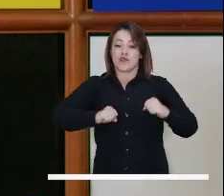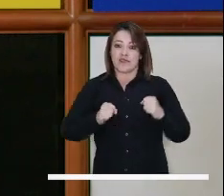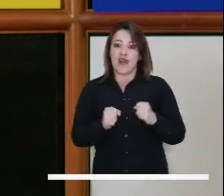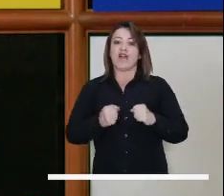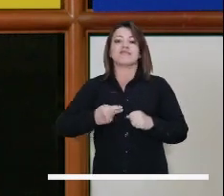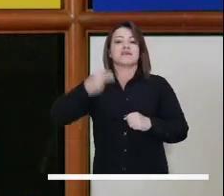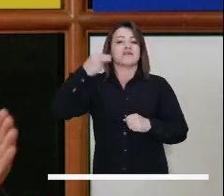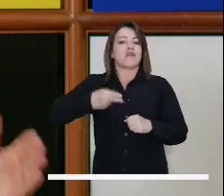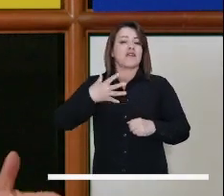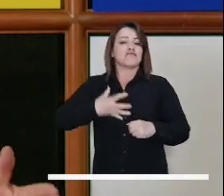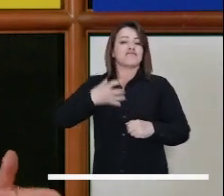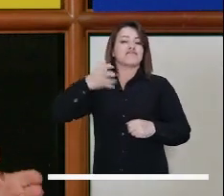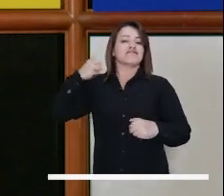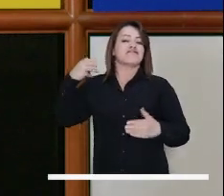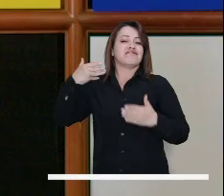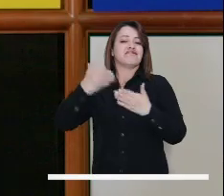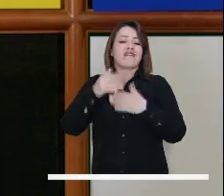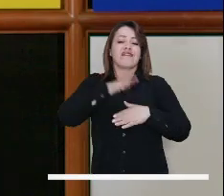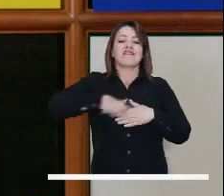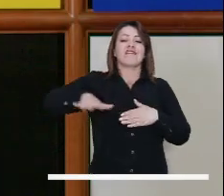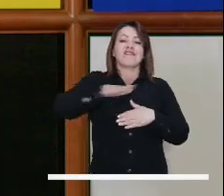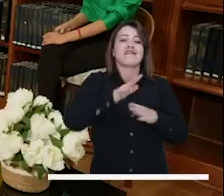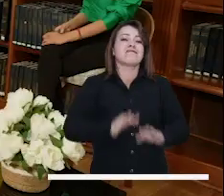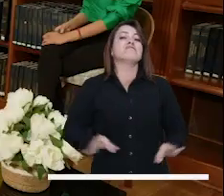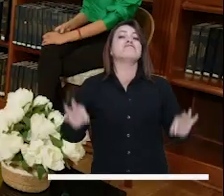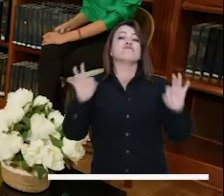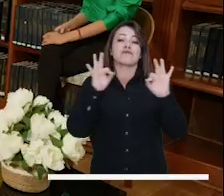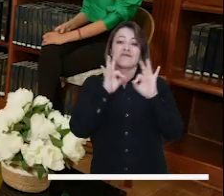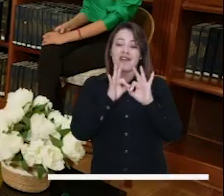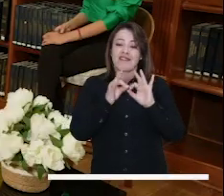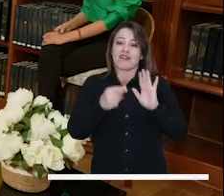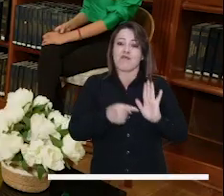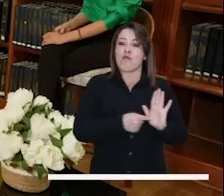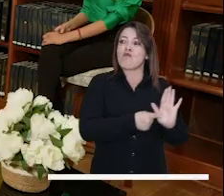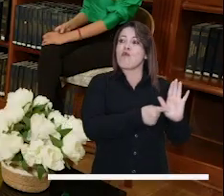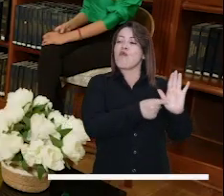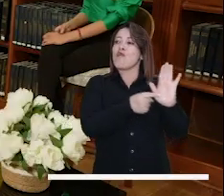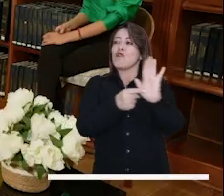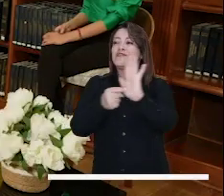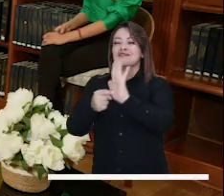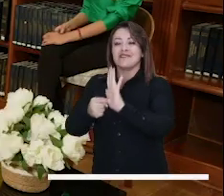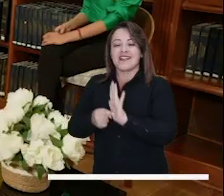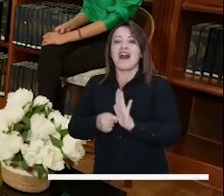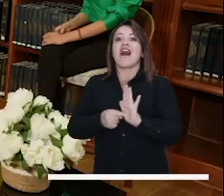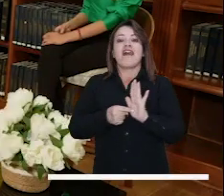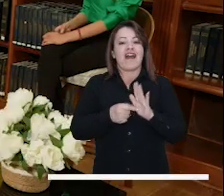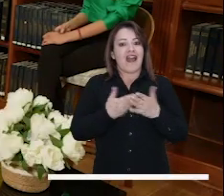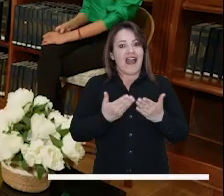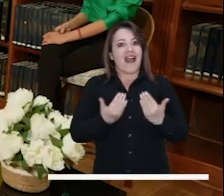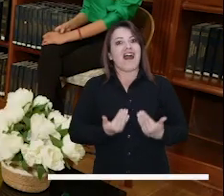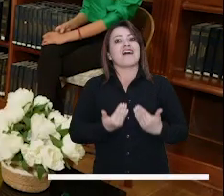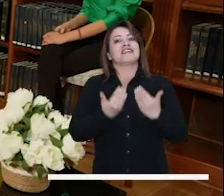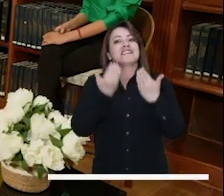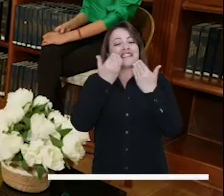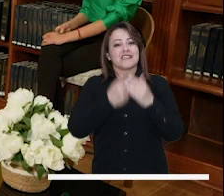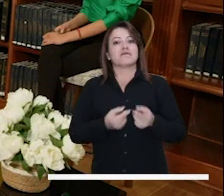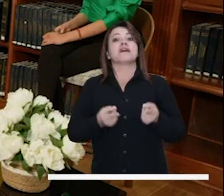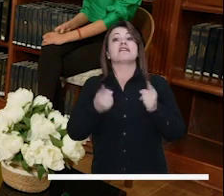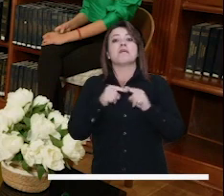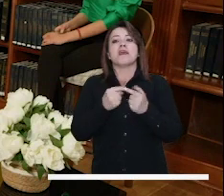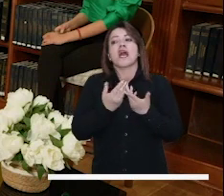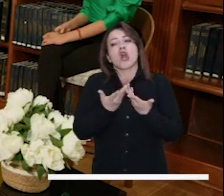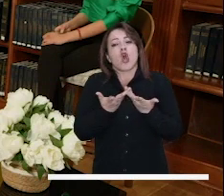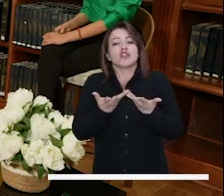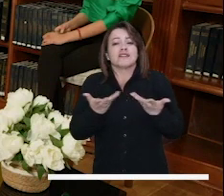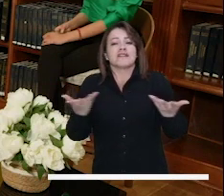digamos, en toda su historia en este sector y lo pueda reivindicar y lo que se ha